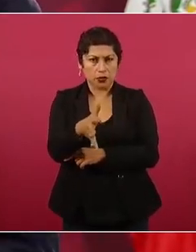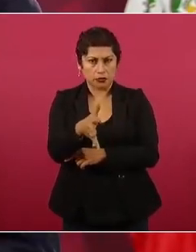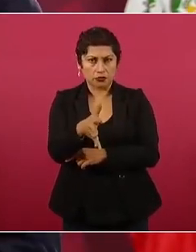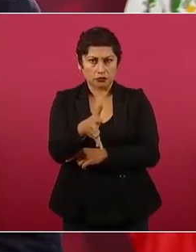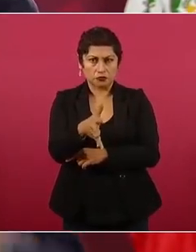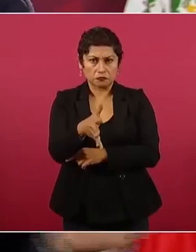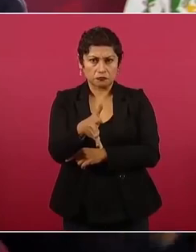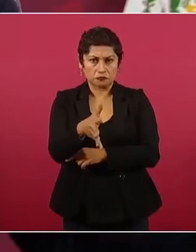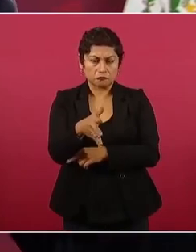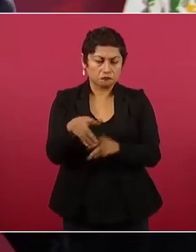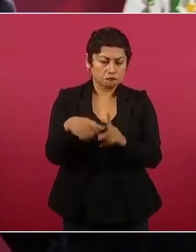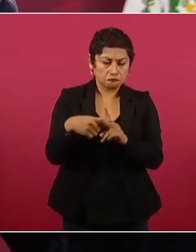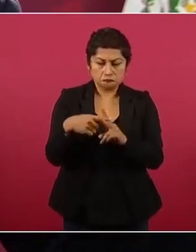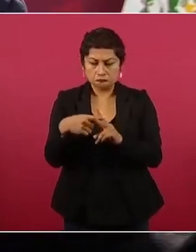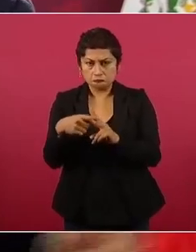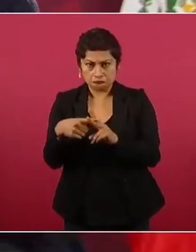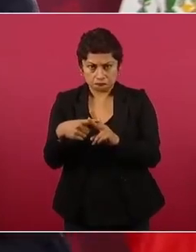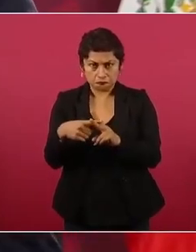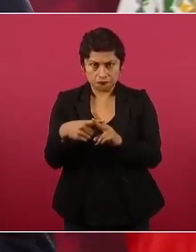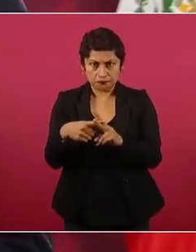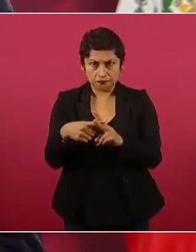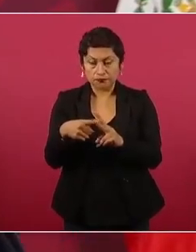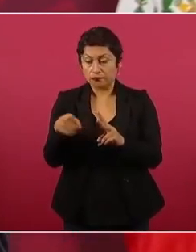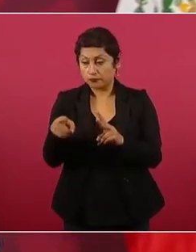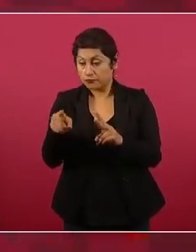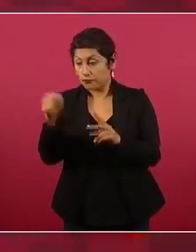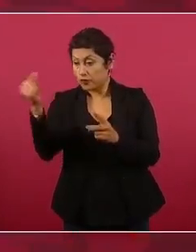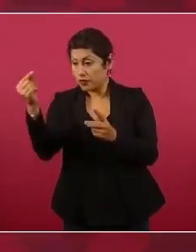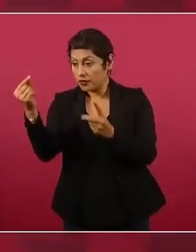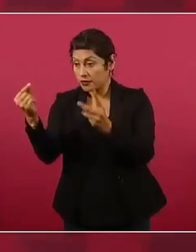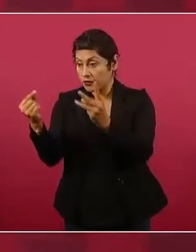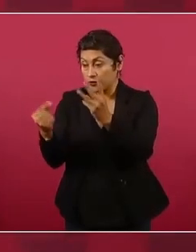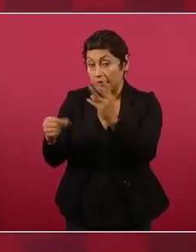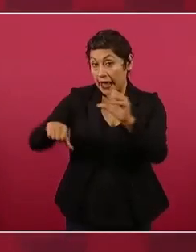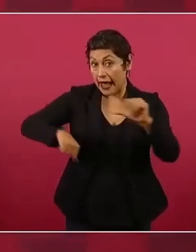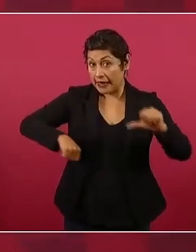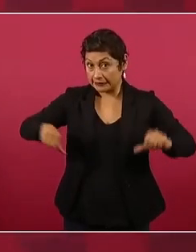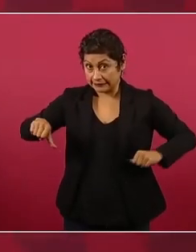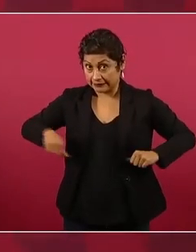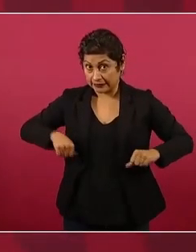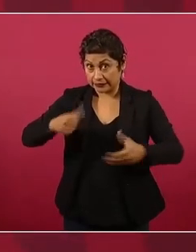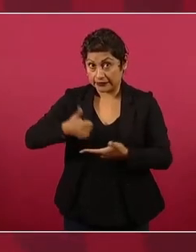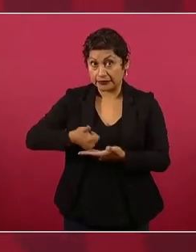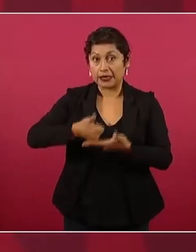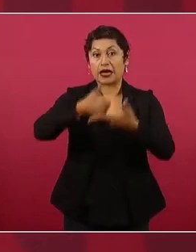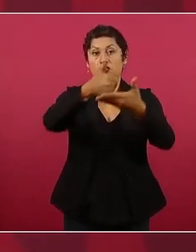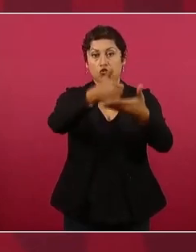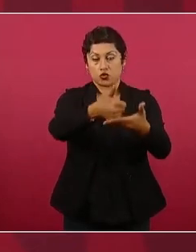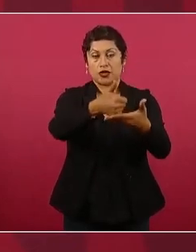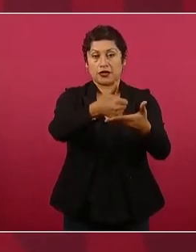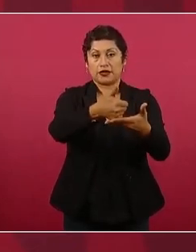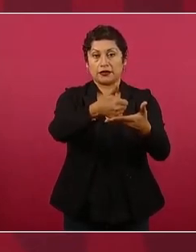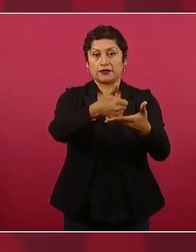Con estas acciones se están logrando